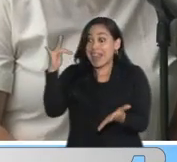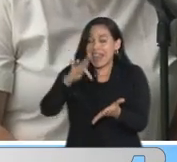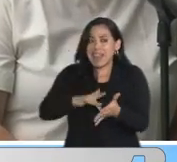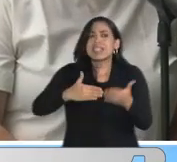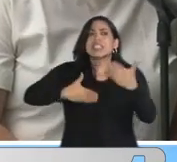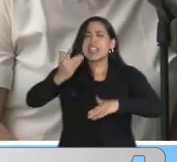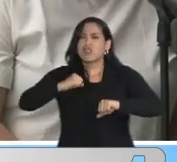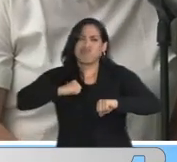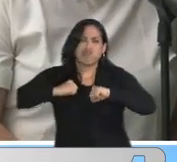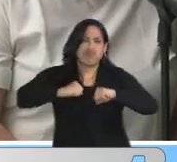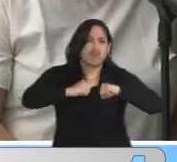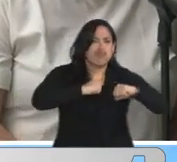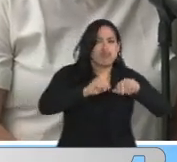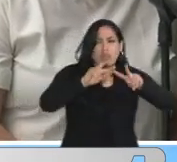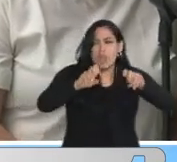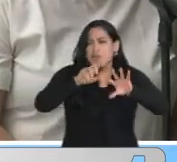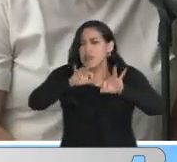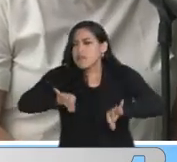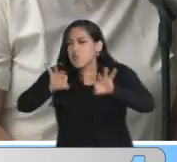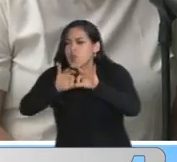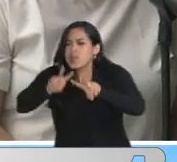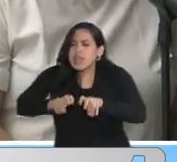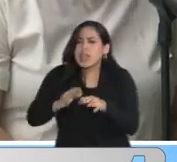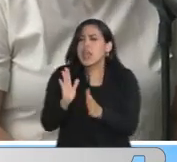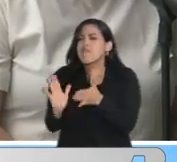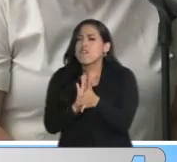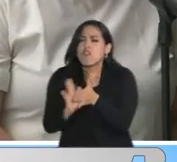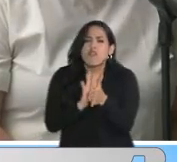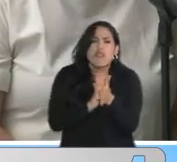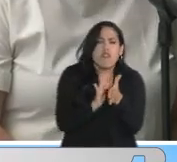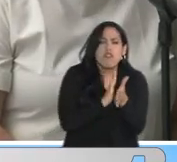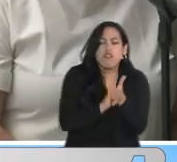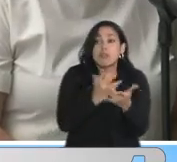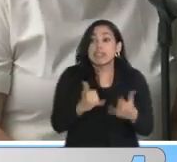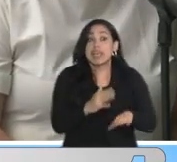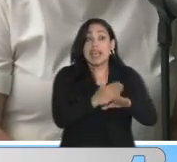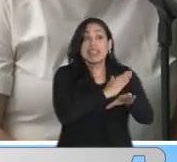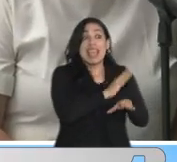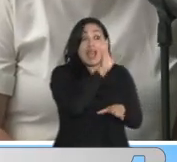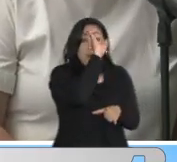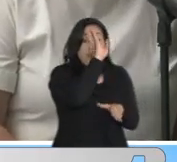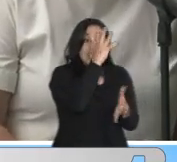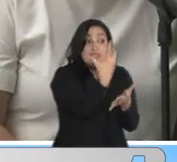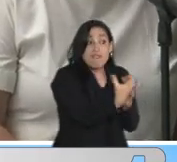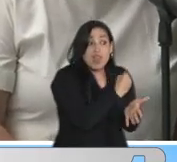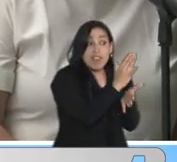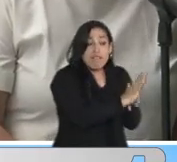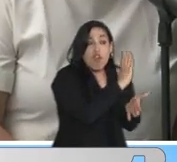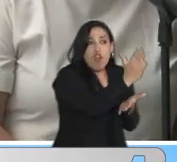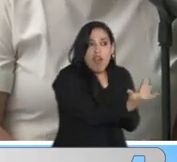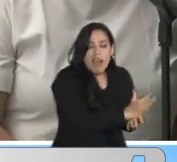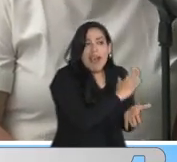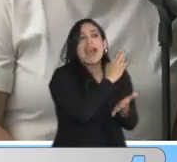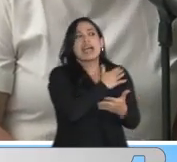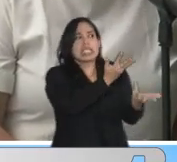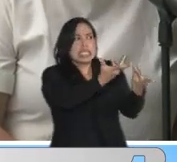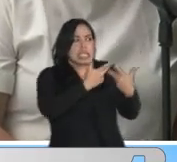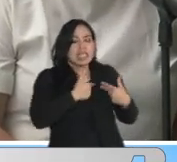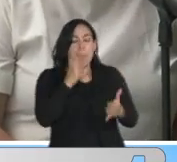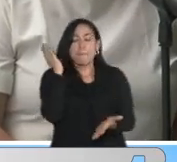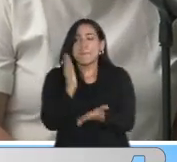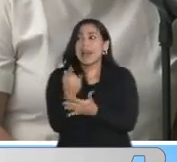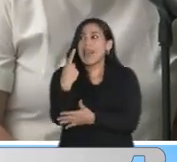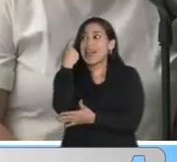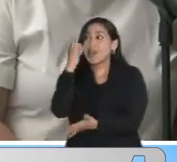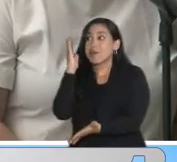ciertas tareas en cuanto a cruces de ciertas informaciones que ellos nos requerían de manera informal apenas se daban los hechos